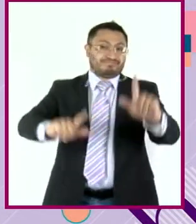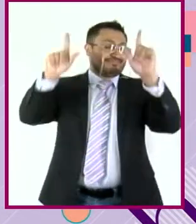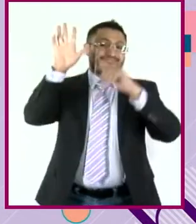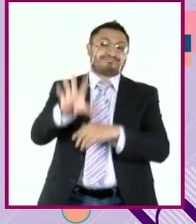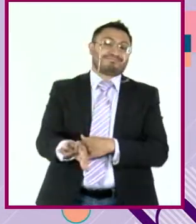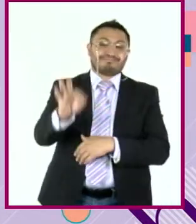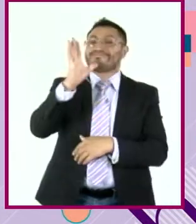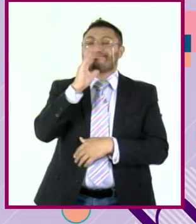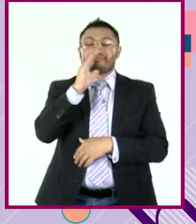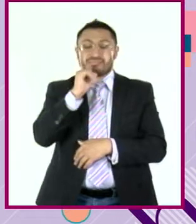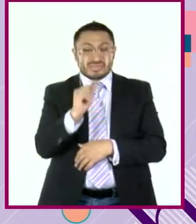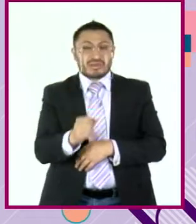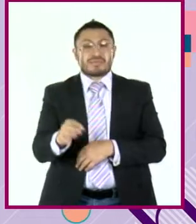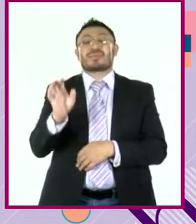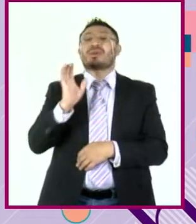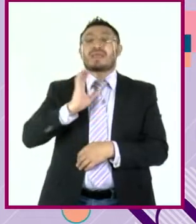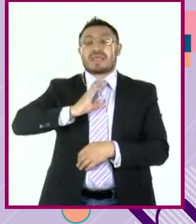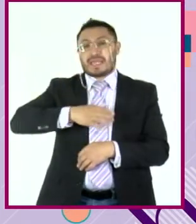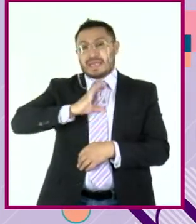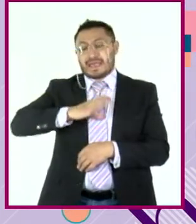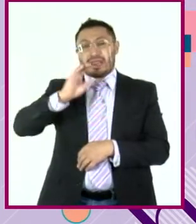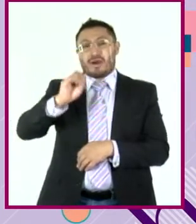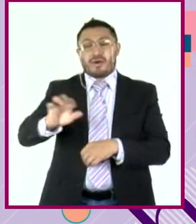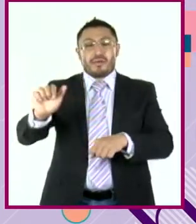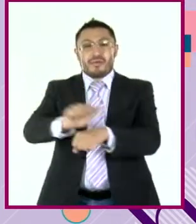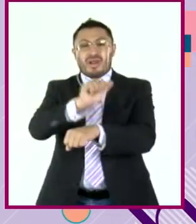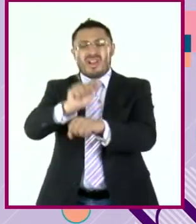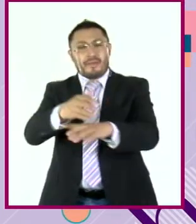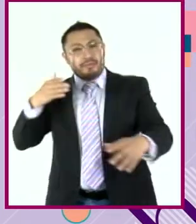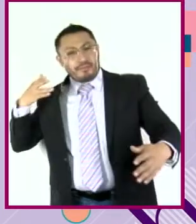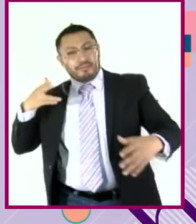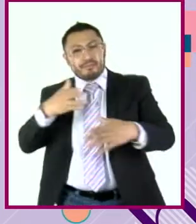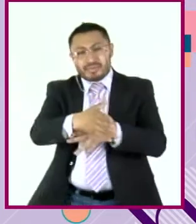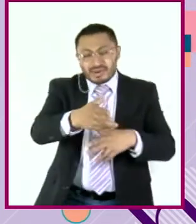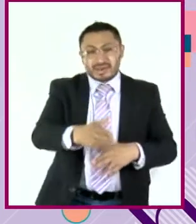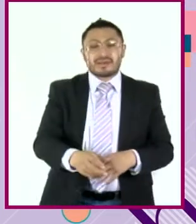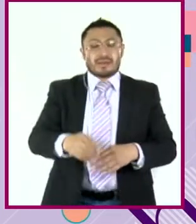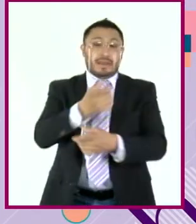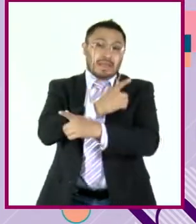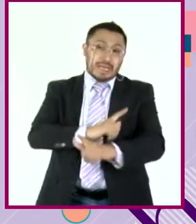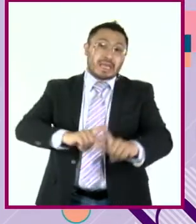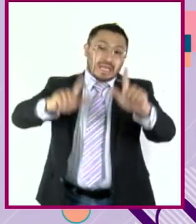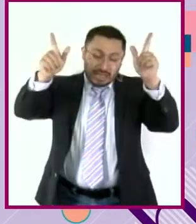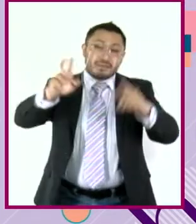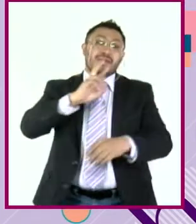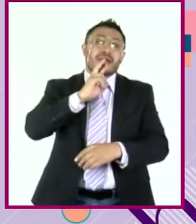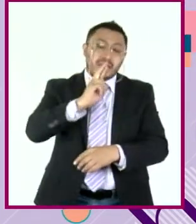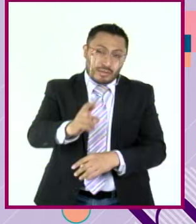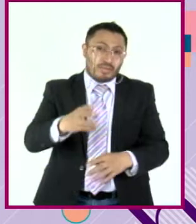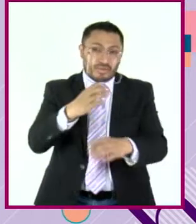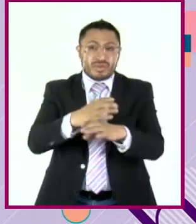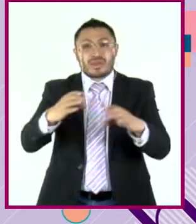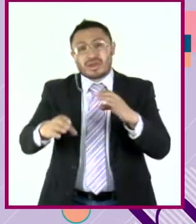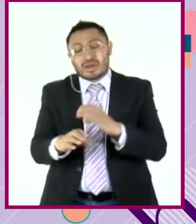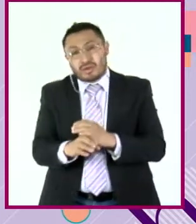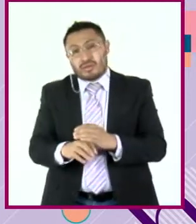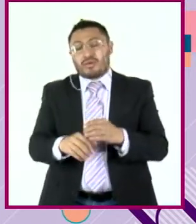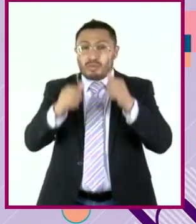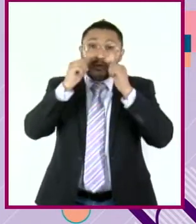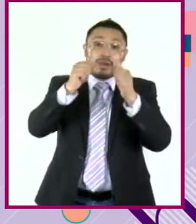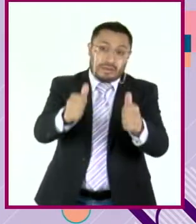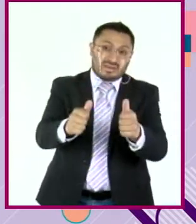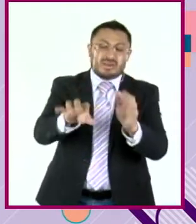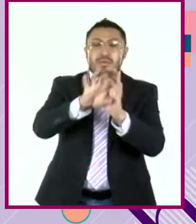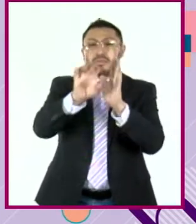o ser atropellados por un coche. Sino libres para responder a lo que nos pasa de tal o cual modo. Como